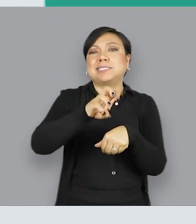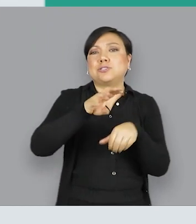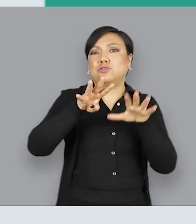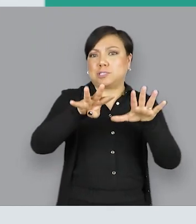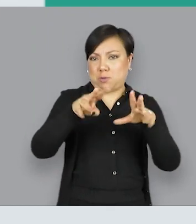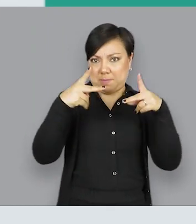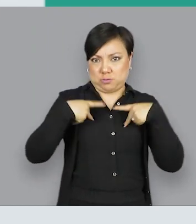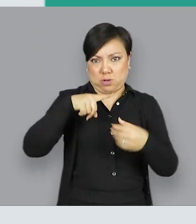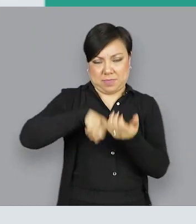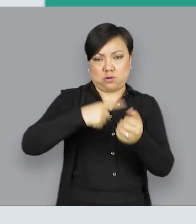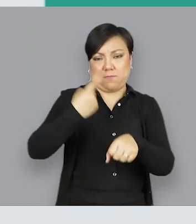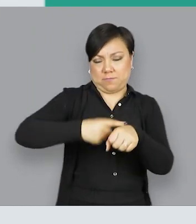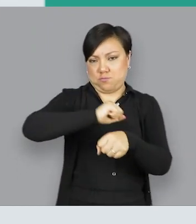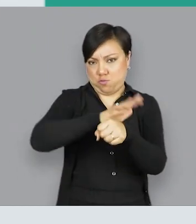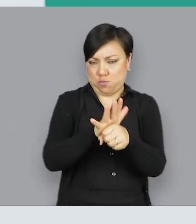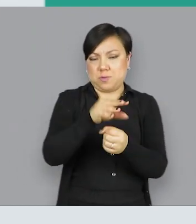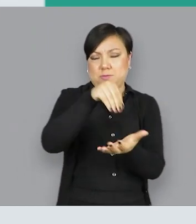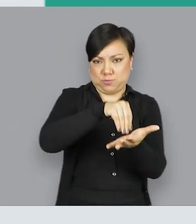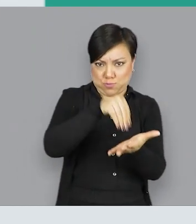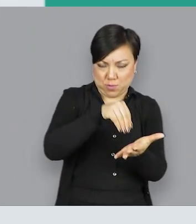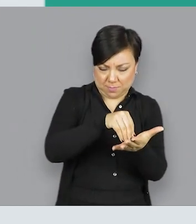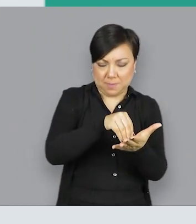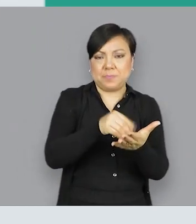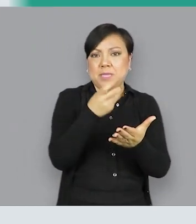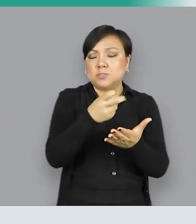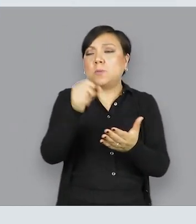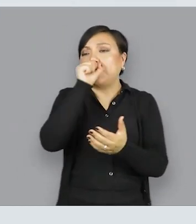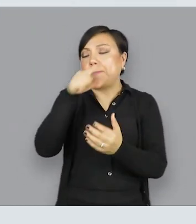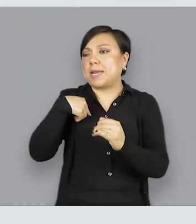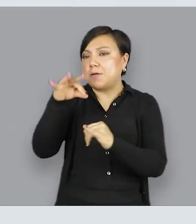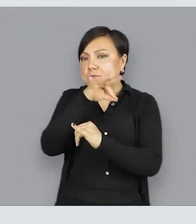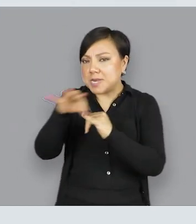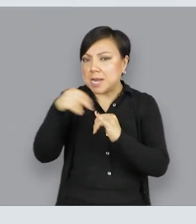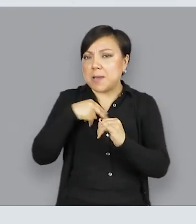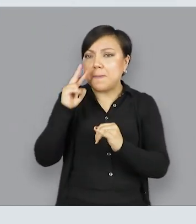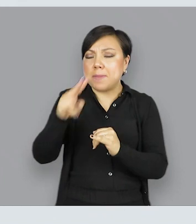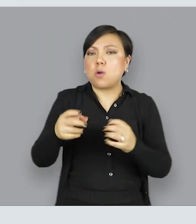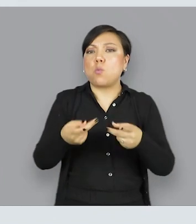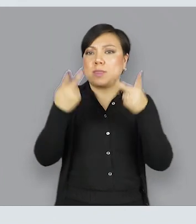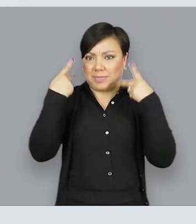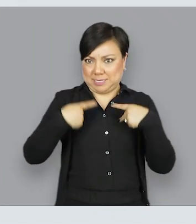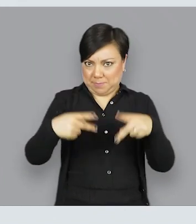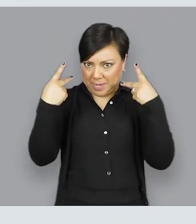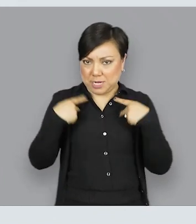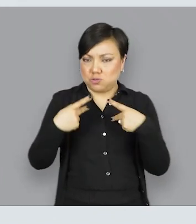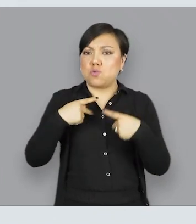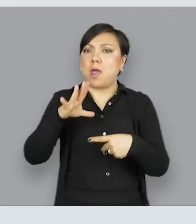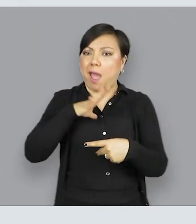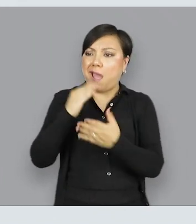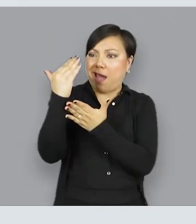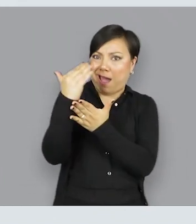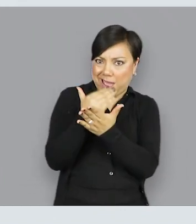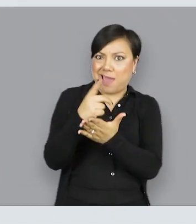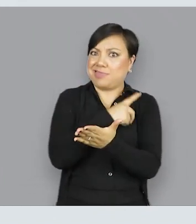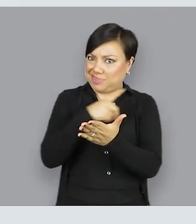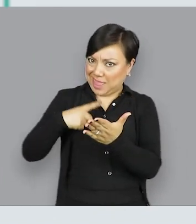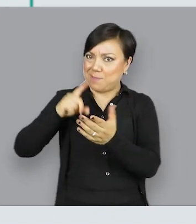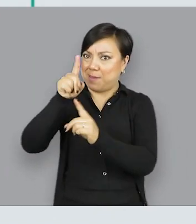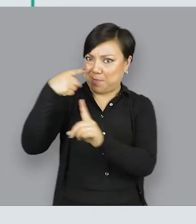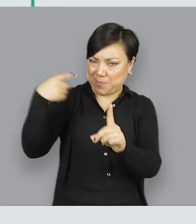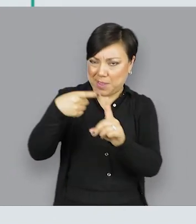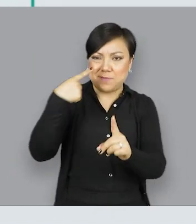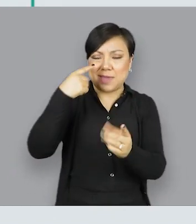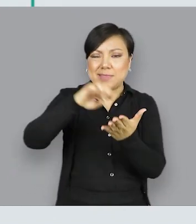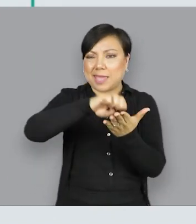es de 319 activos o transmisores detectados. Finalmente, encontrarás la cantidad de activos que tenemos que bajar de acuerdo a la meta.